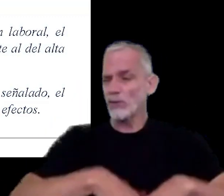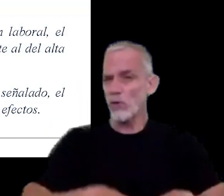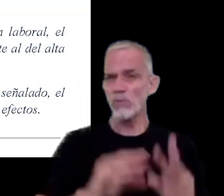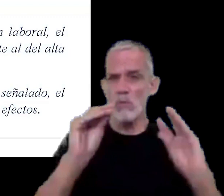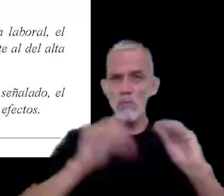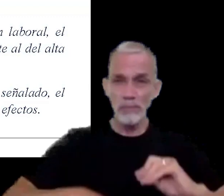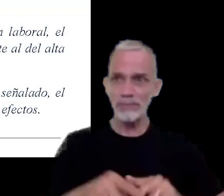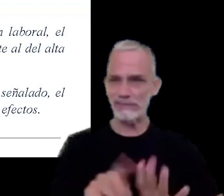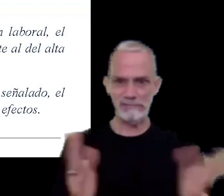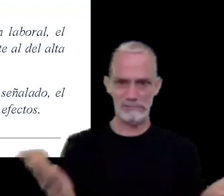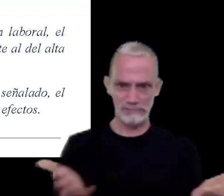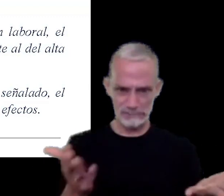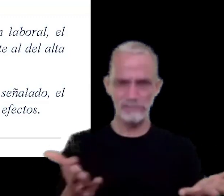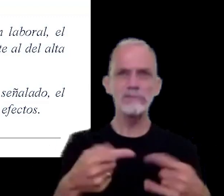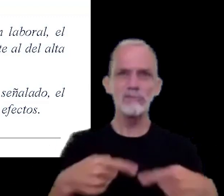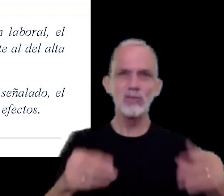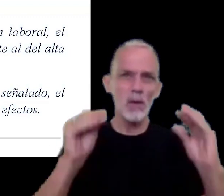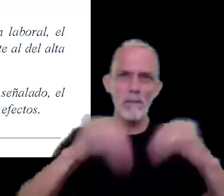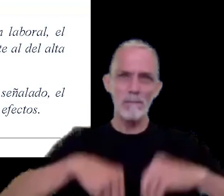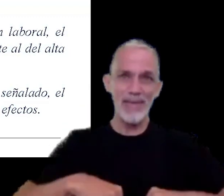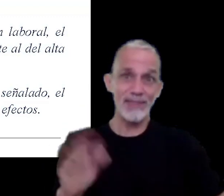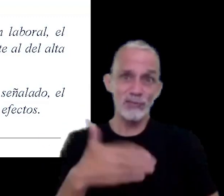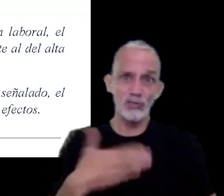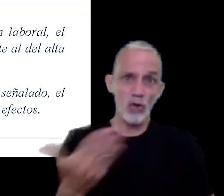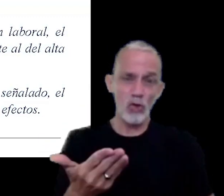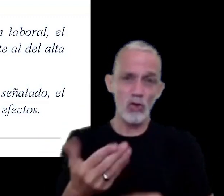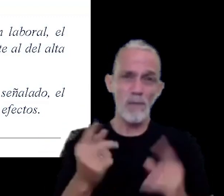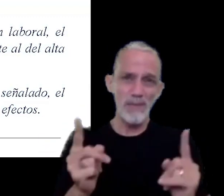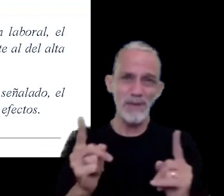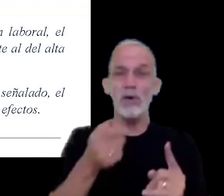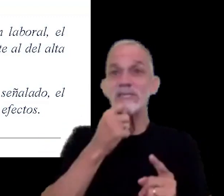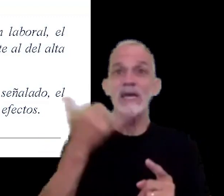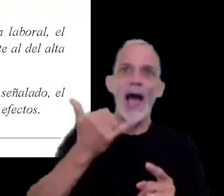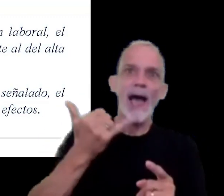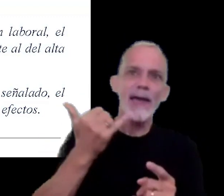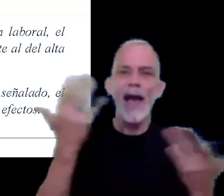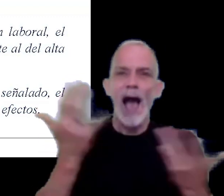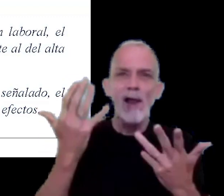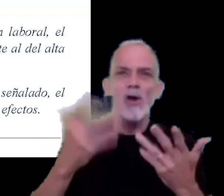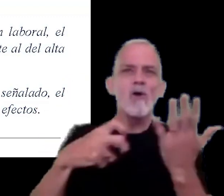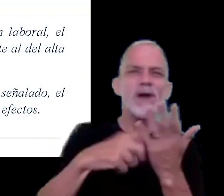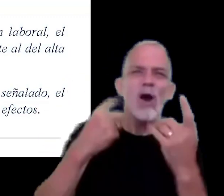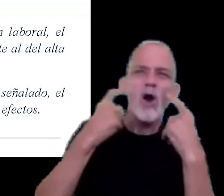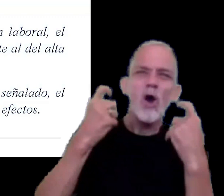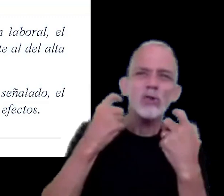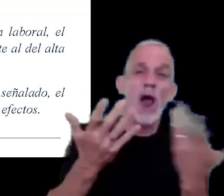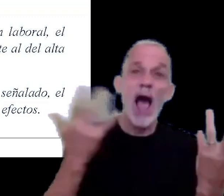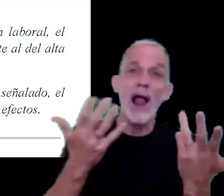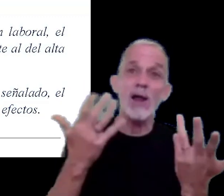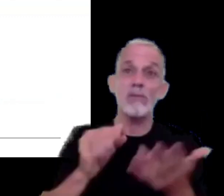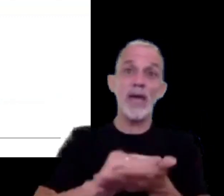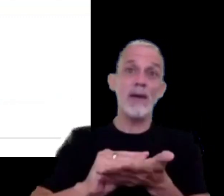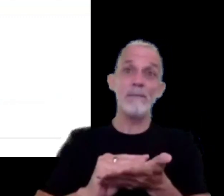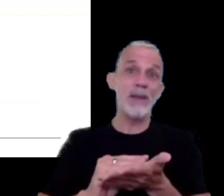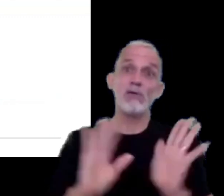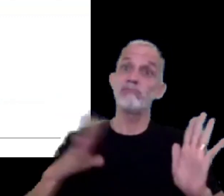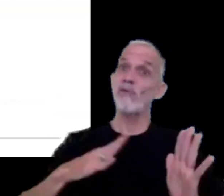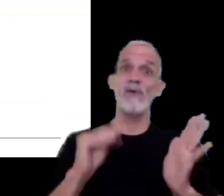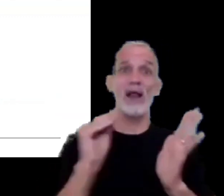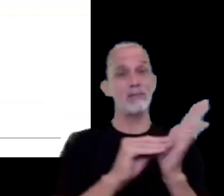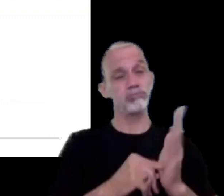todos los efectos con lo cual si tiene un procedimiento de fiscalización sería un empleado no registrado